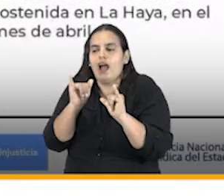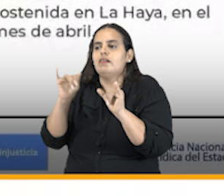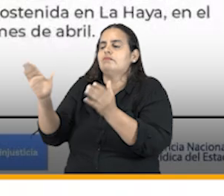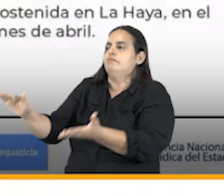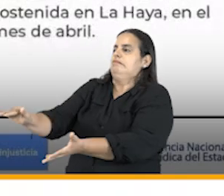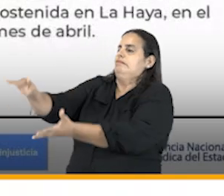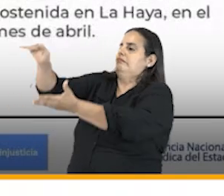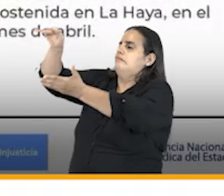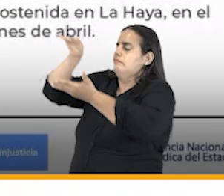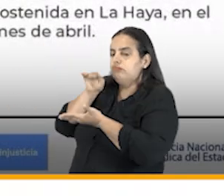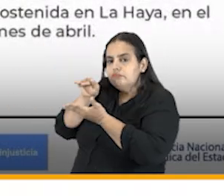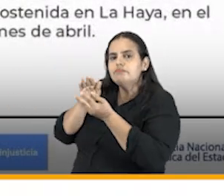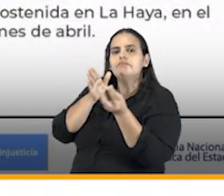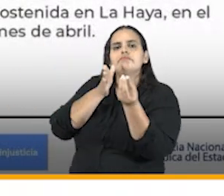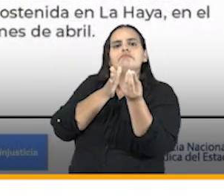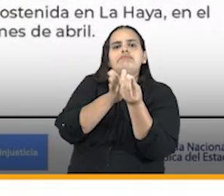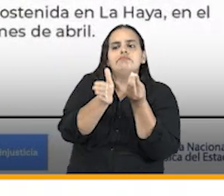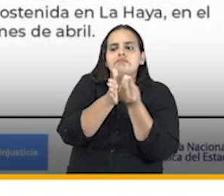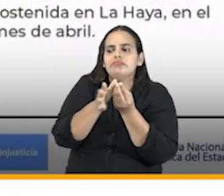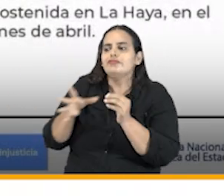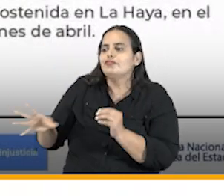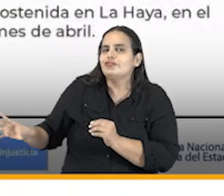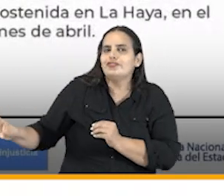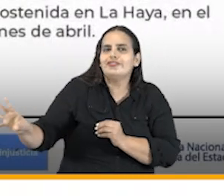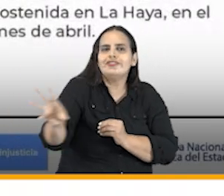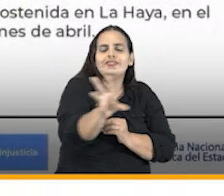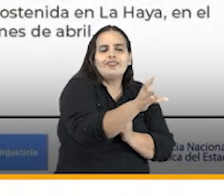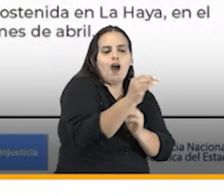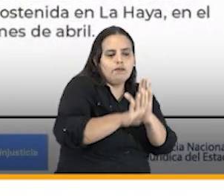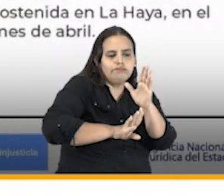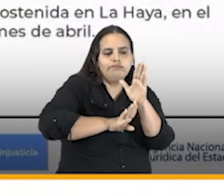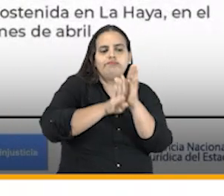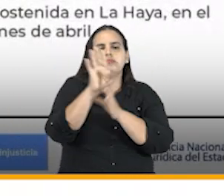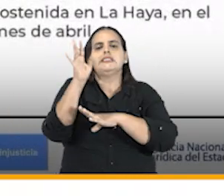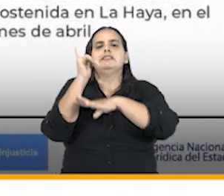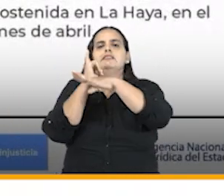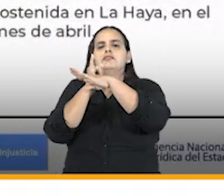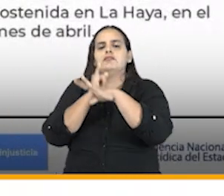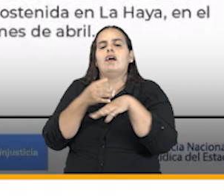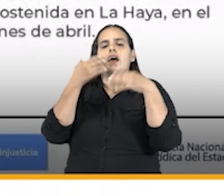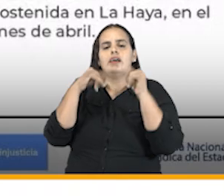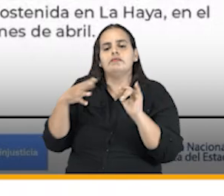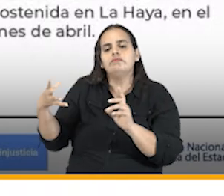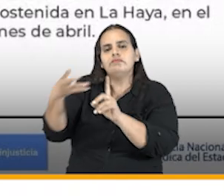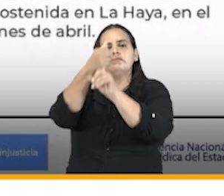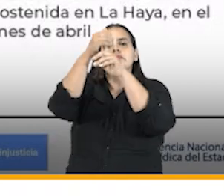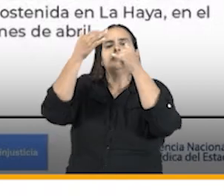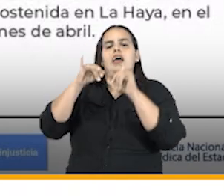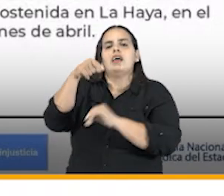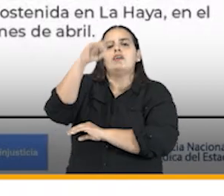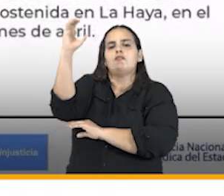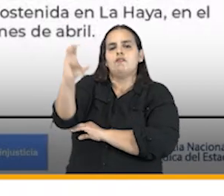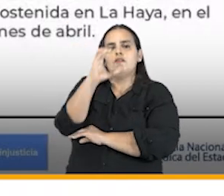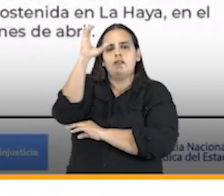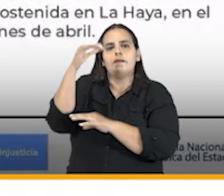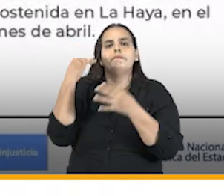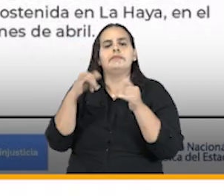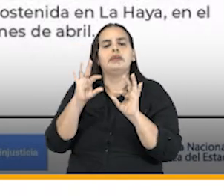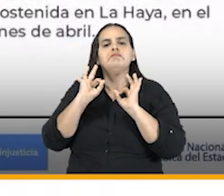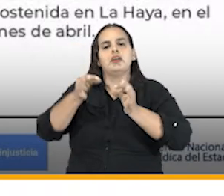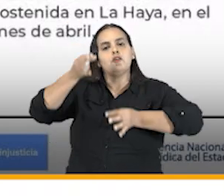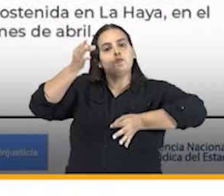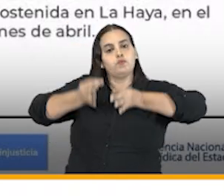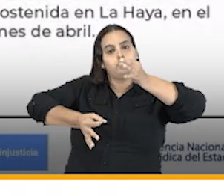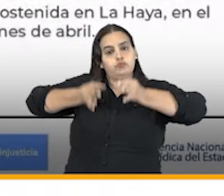informe país que recoge todos los avances de nuestras instituciones y destaca los avances de colombia en materia de